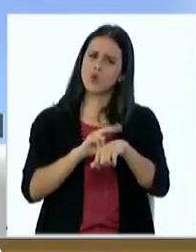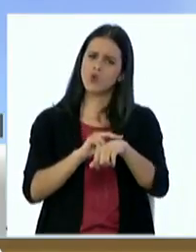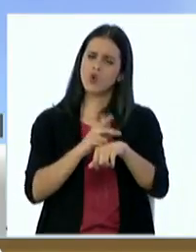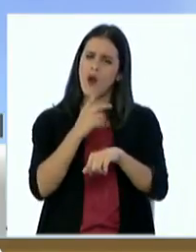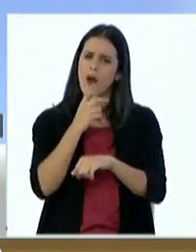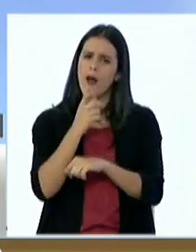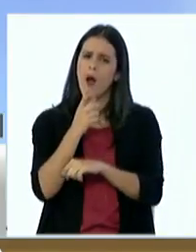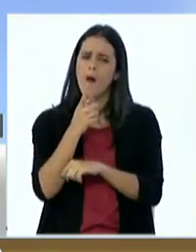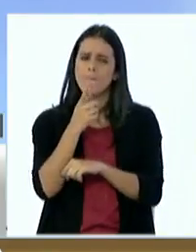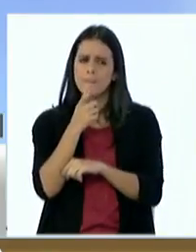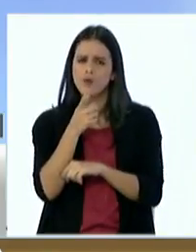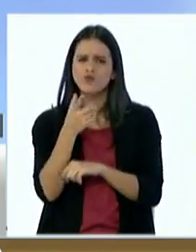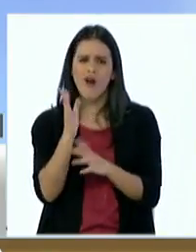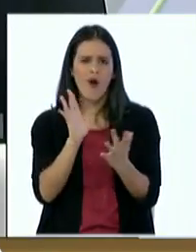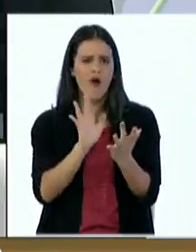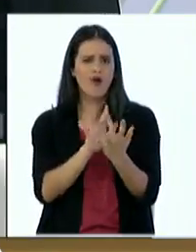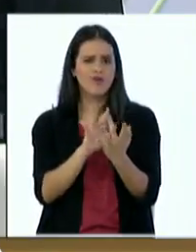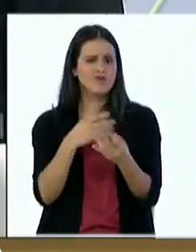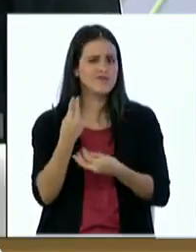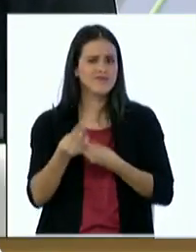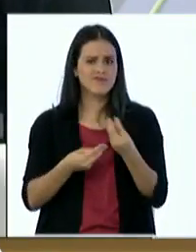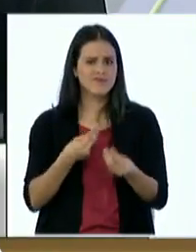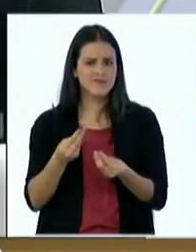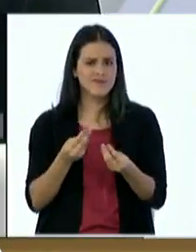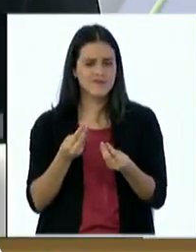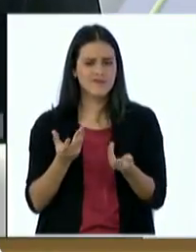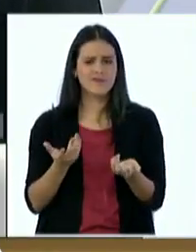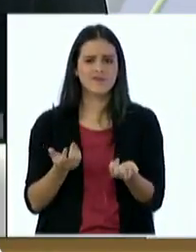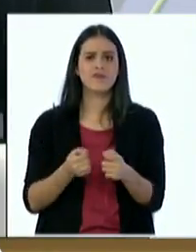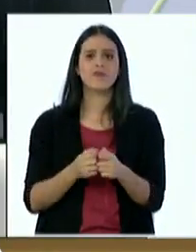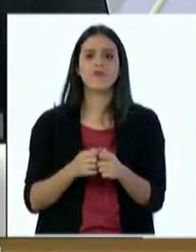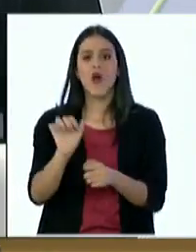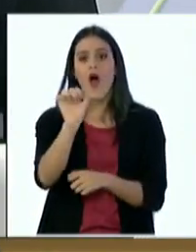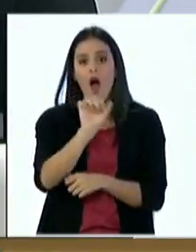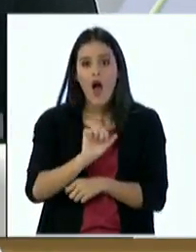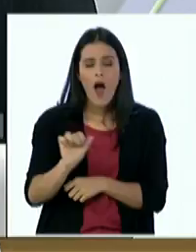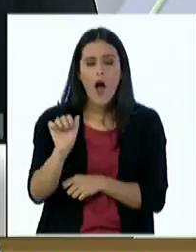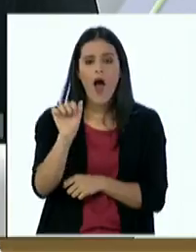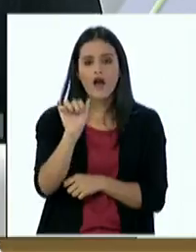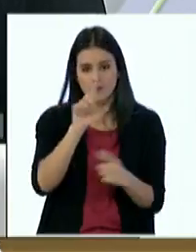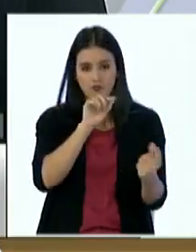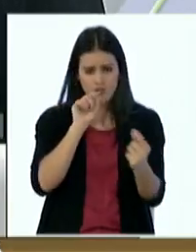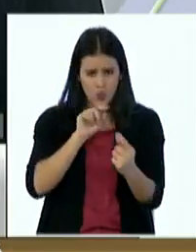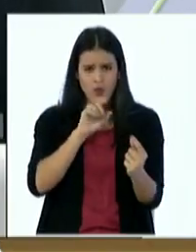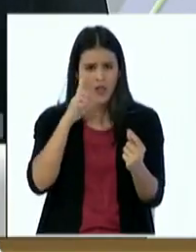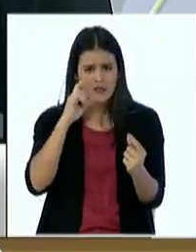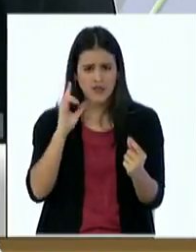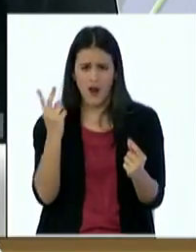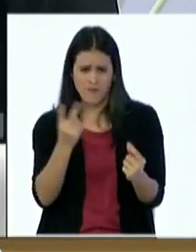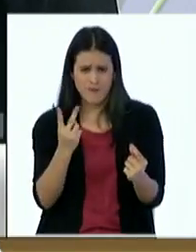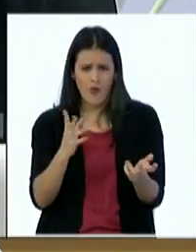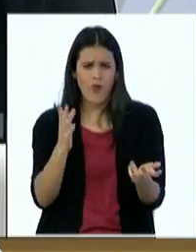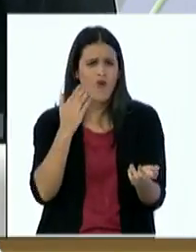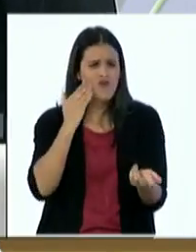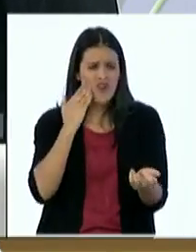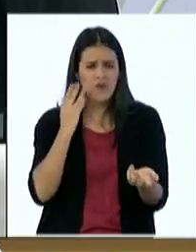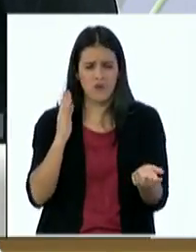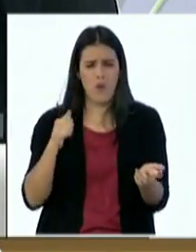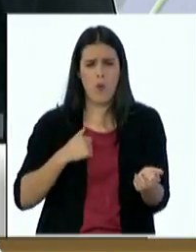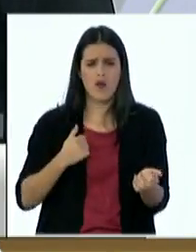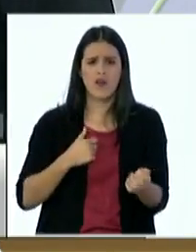sus métodos de contactos? a través de arroba, tanto en Twitter como en Instagram y en Facebook